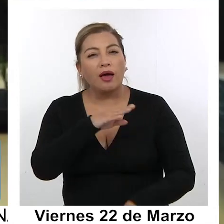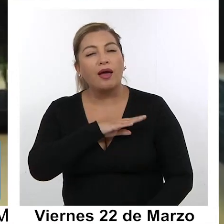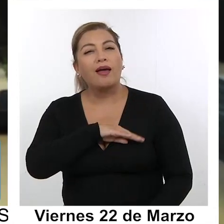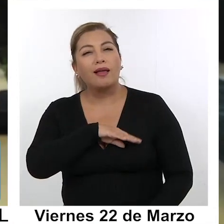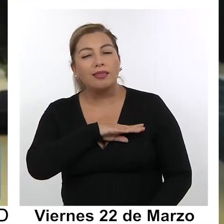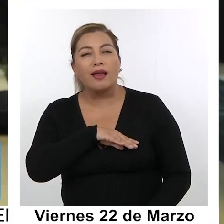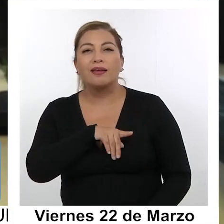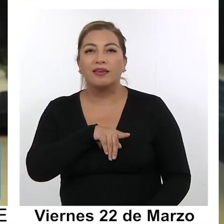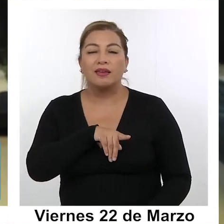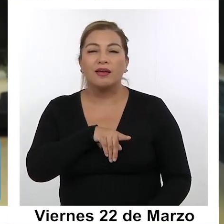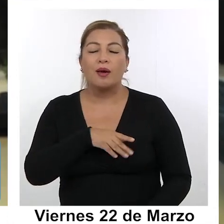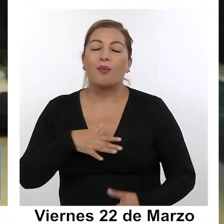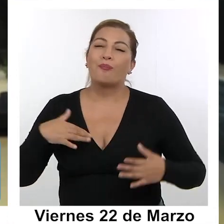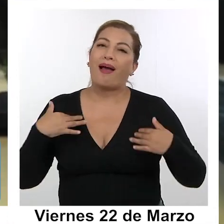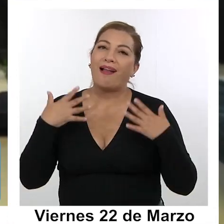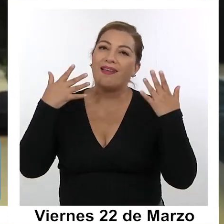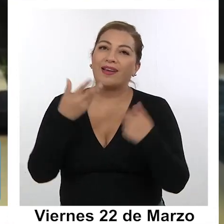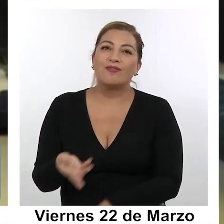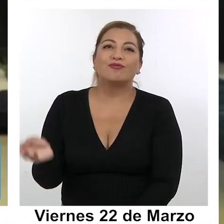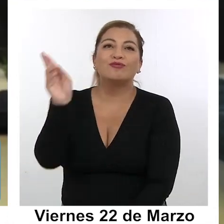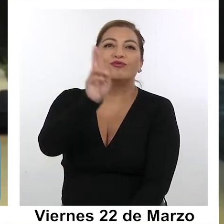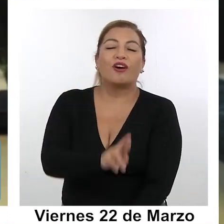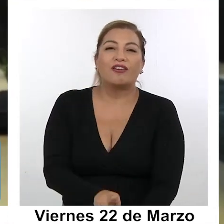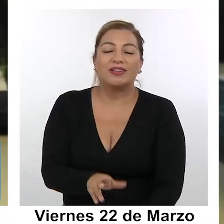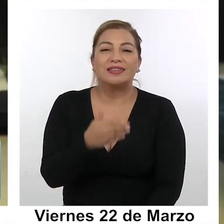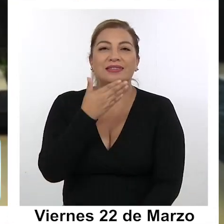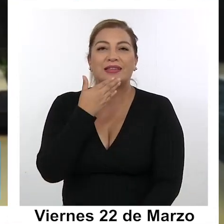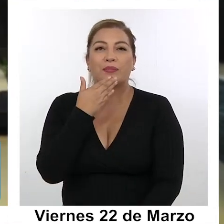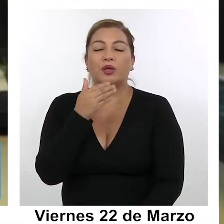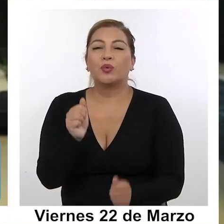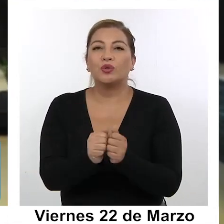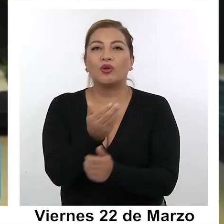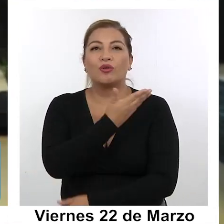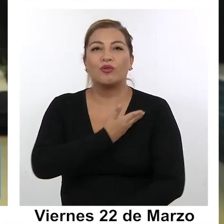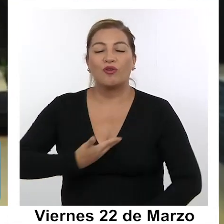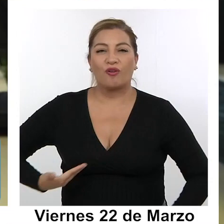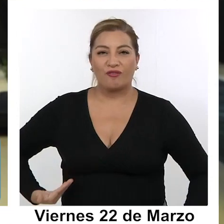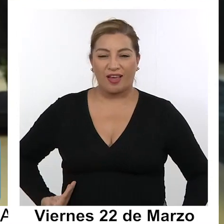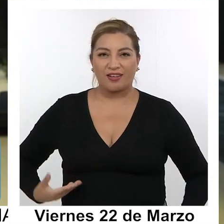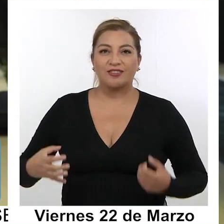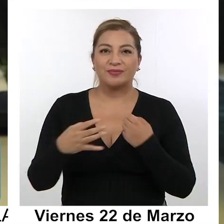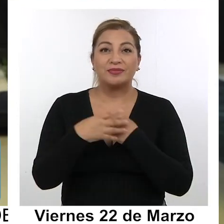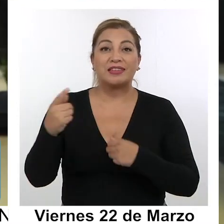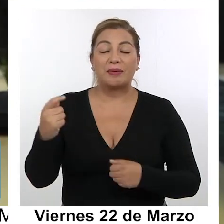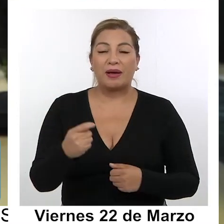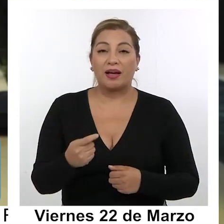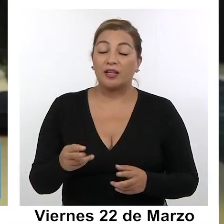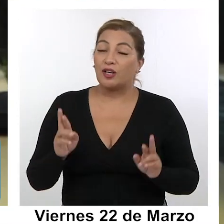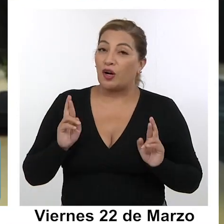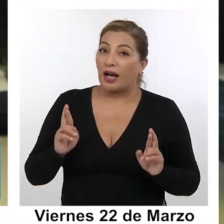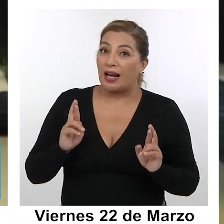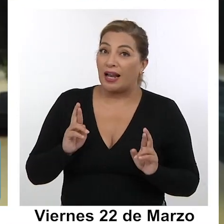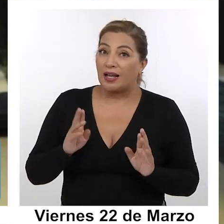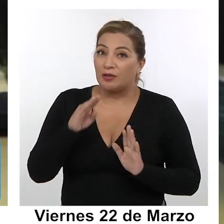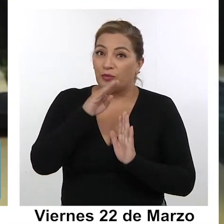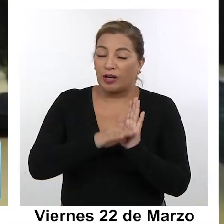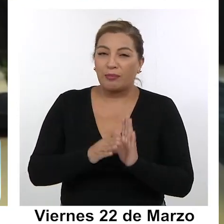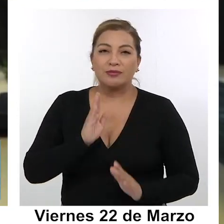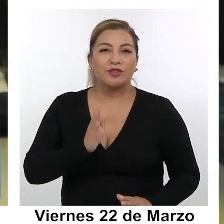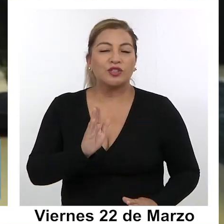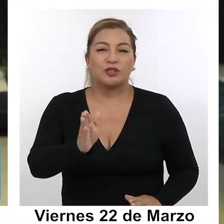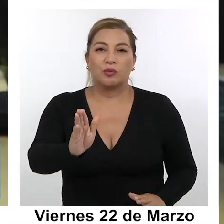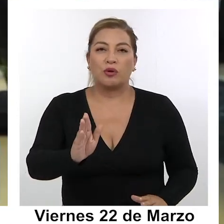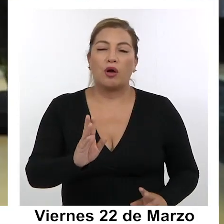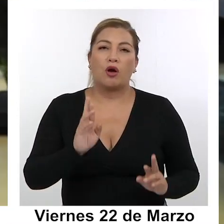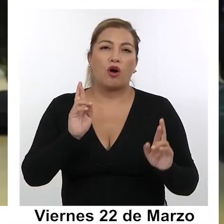bastante que puedan volver esta vez de la mano del gobierno regional y esperamos que el programa siga, ojalá